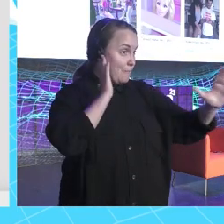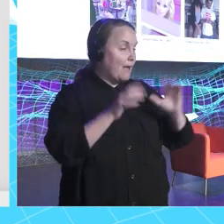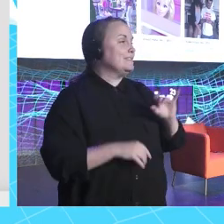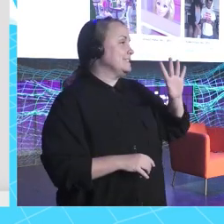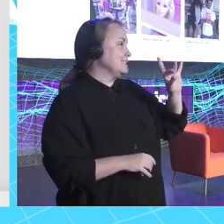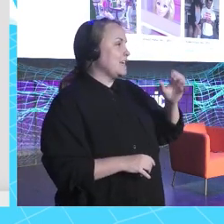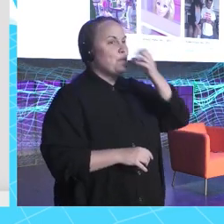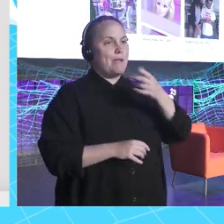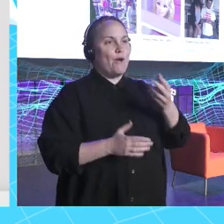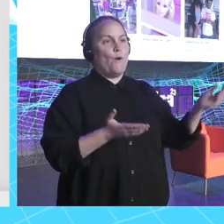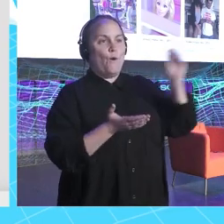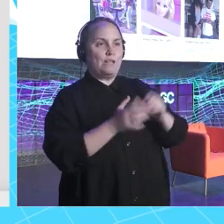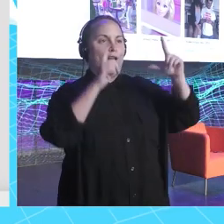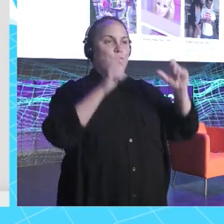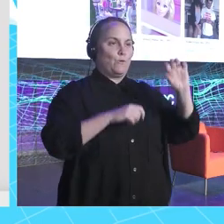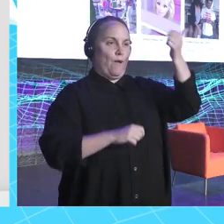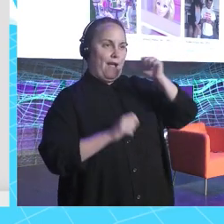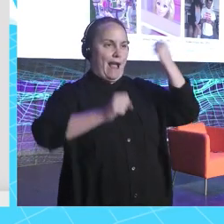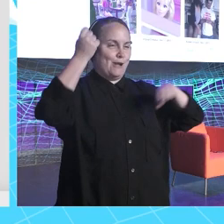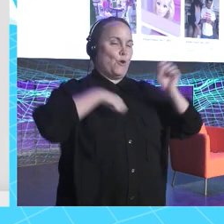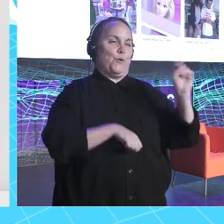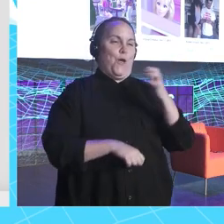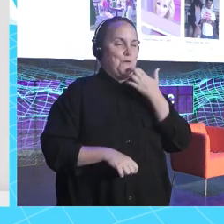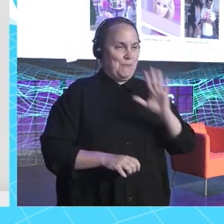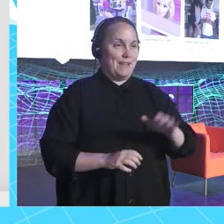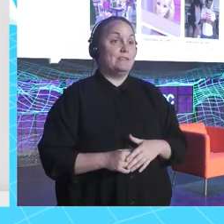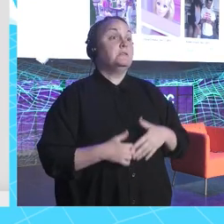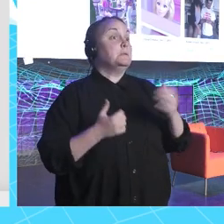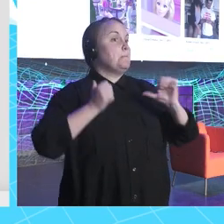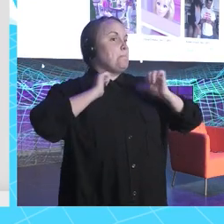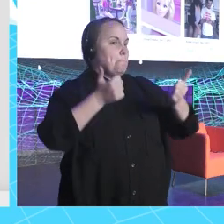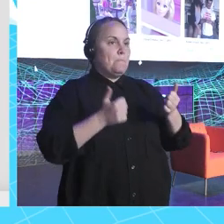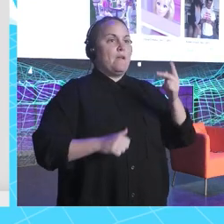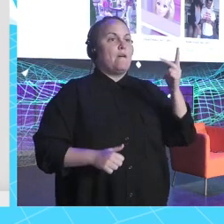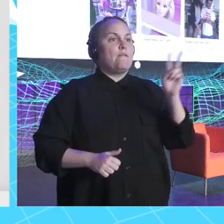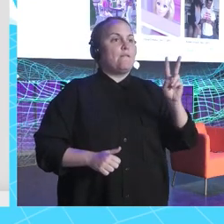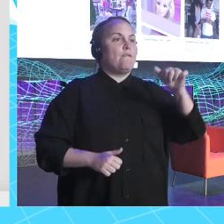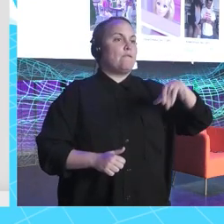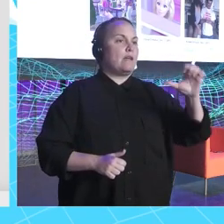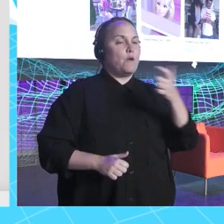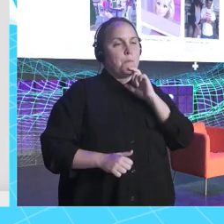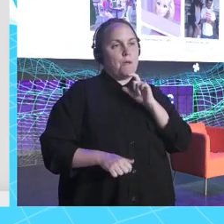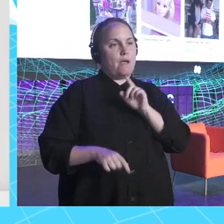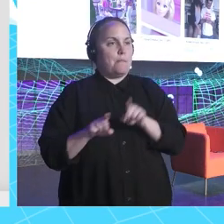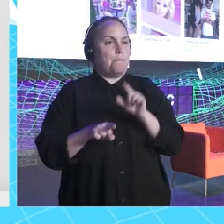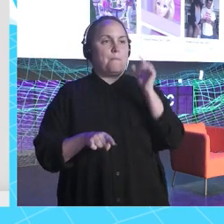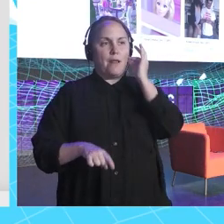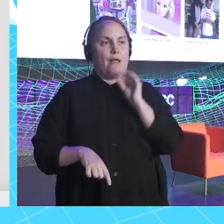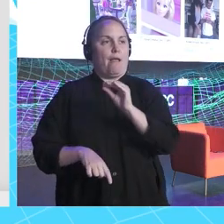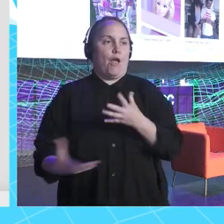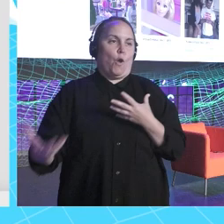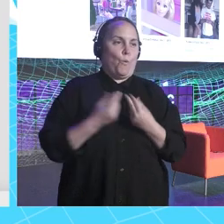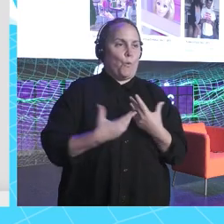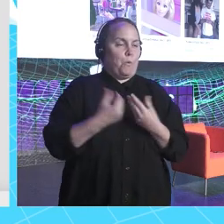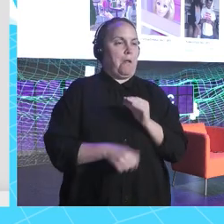Pedro Pascal. es problema. Entonces, empecé subiendo y empecé molestando a mi hermana. Y llegó un momento